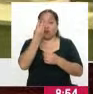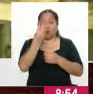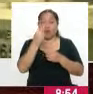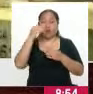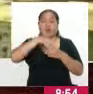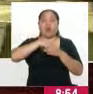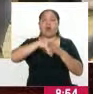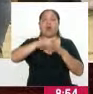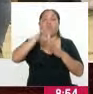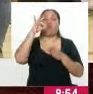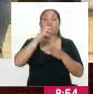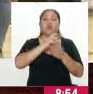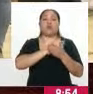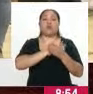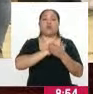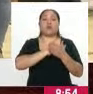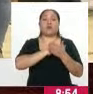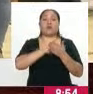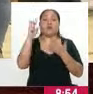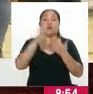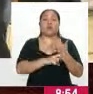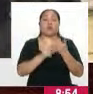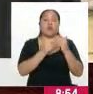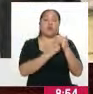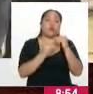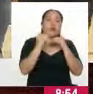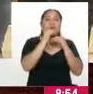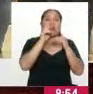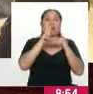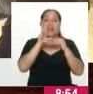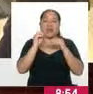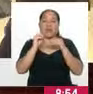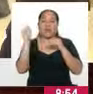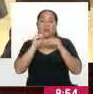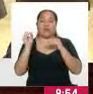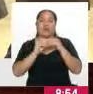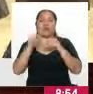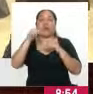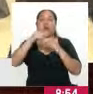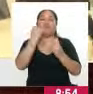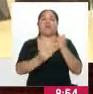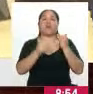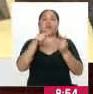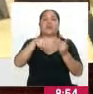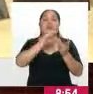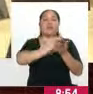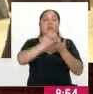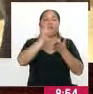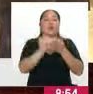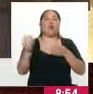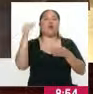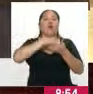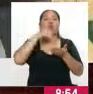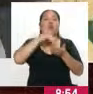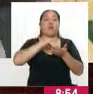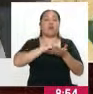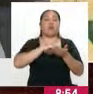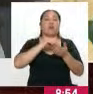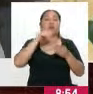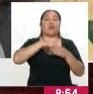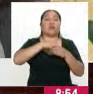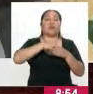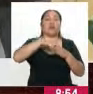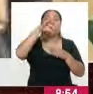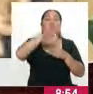que han superado el 30% en este primer proceso, entran a una segunda contienda a fines de este mes, y los alcaldes, muchos de